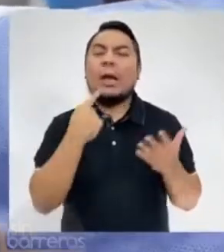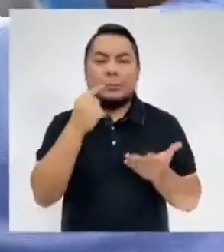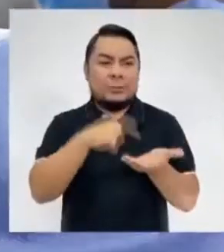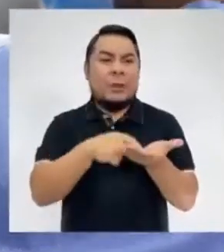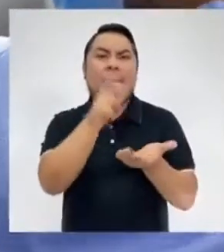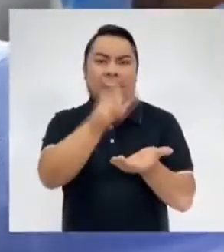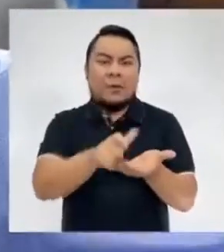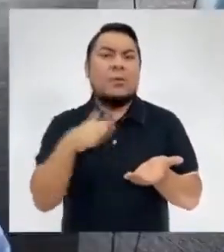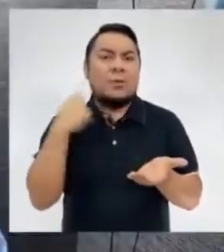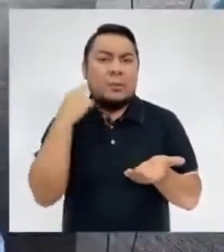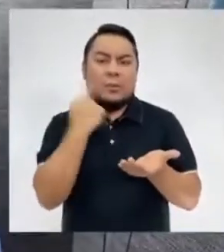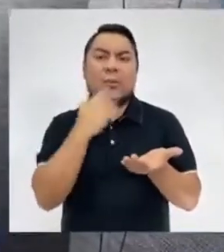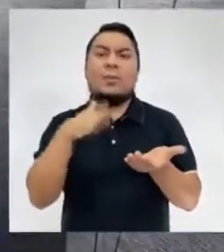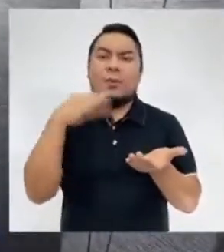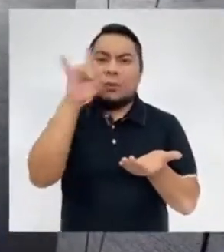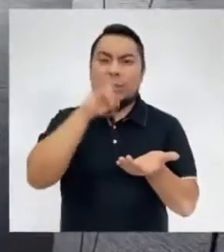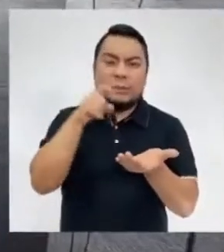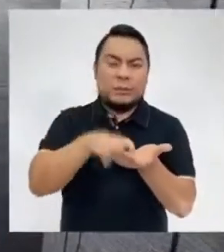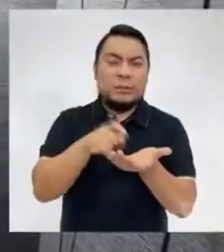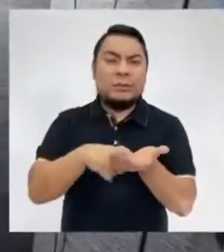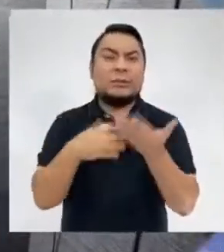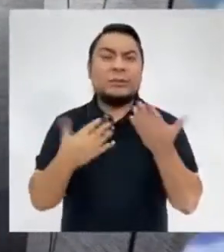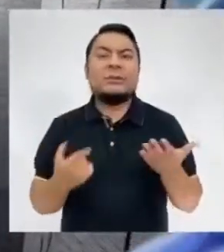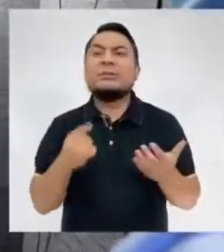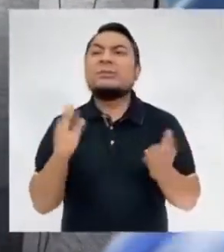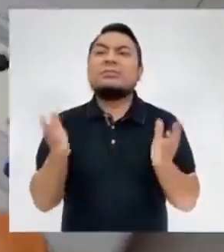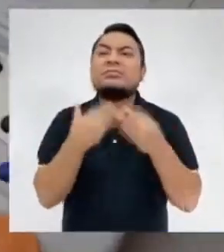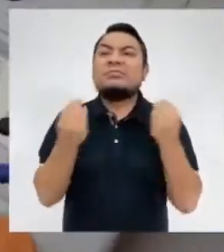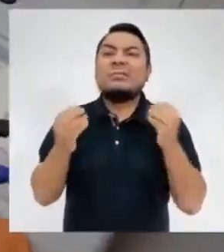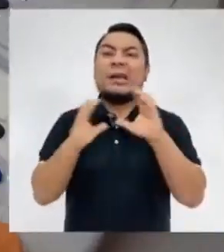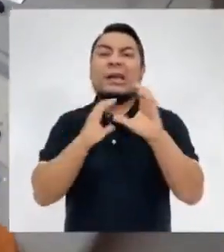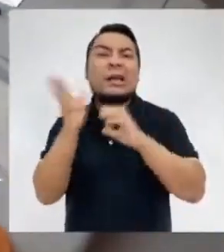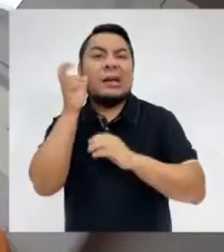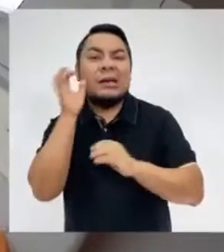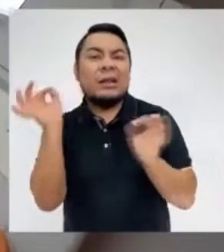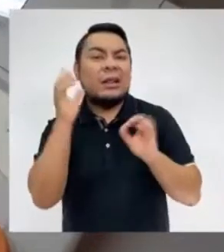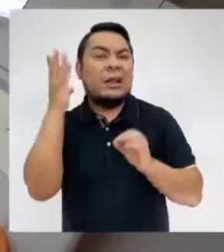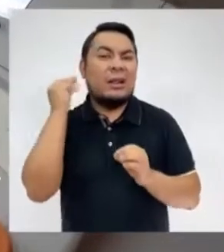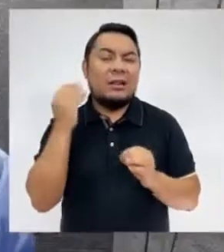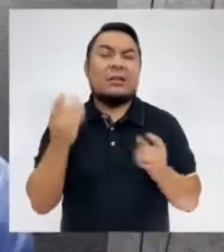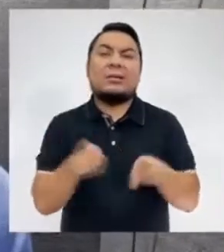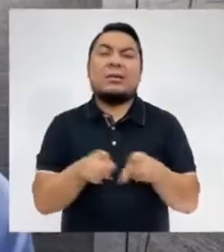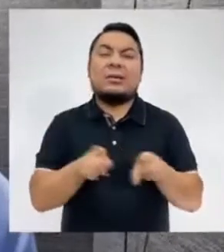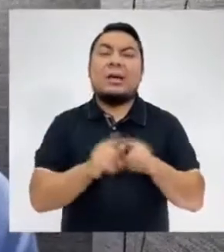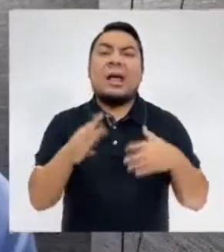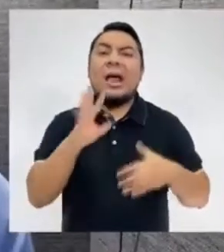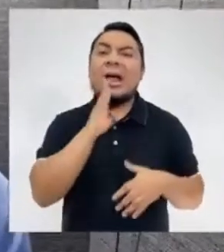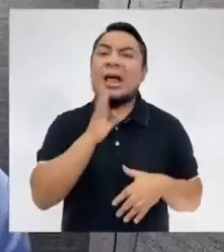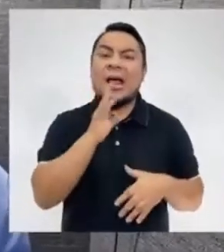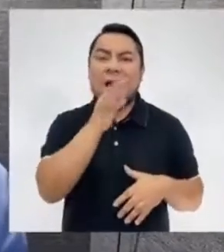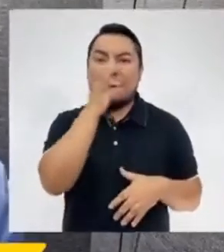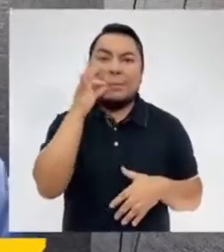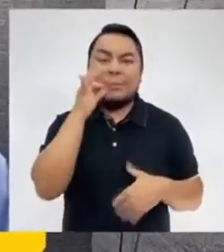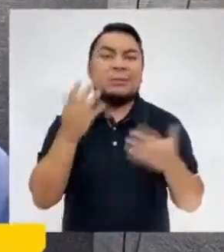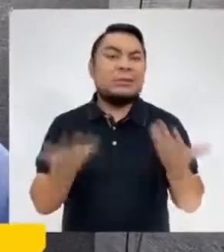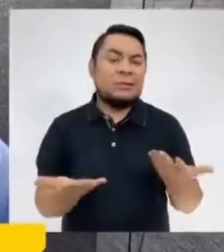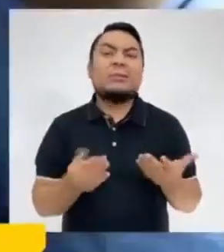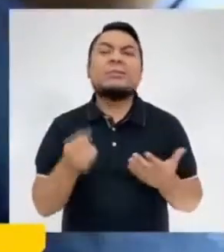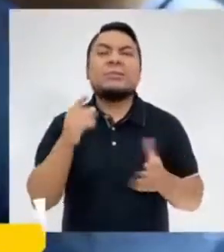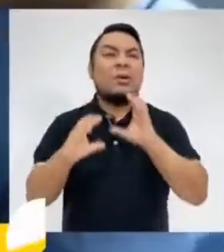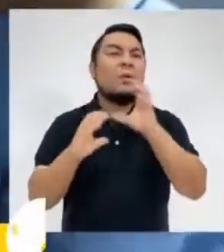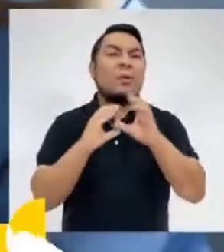entonces hay muchas personas que realmente quedan sin esta capacidad de poder escuchar, sin la capacidad de poder hablar